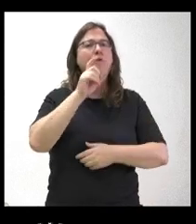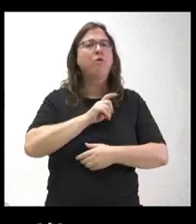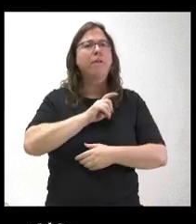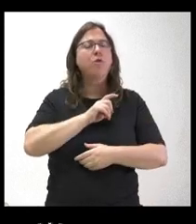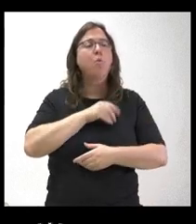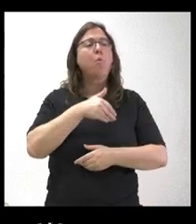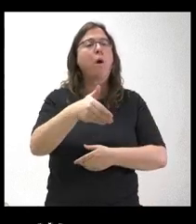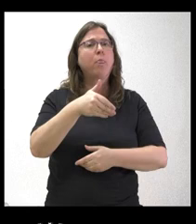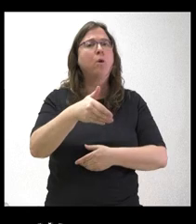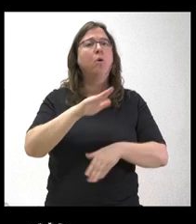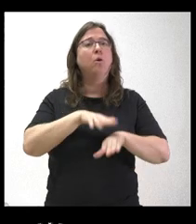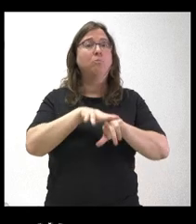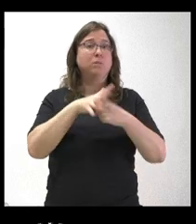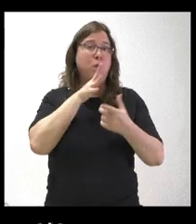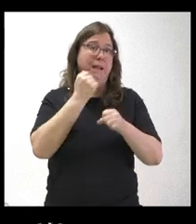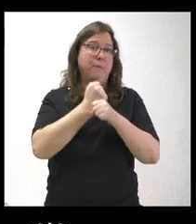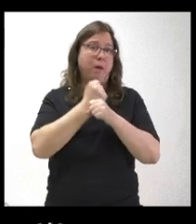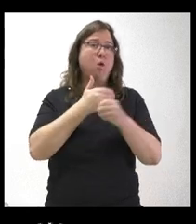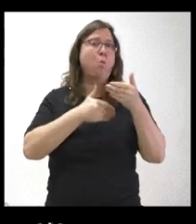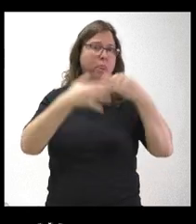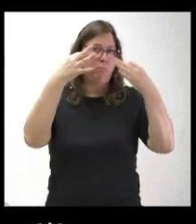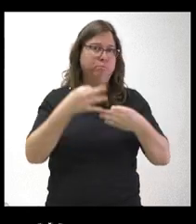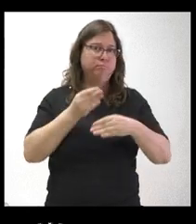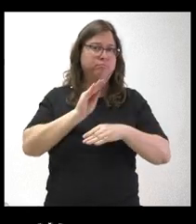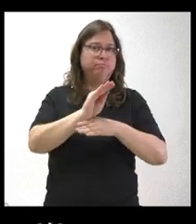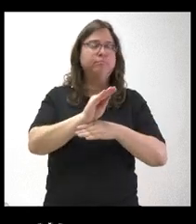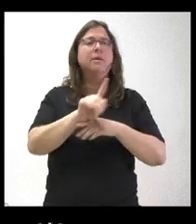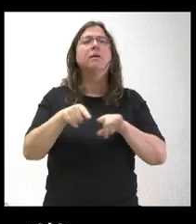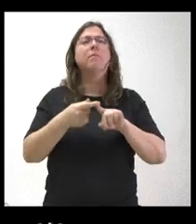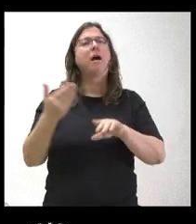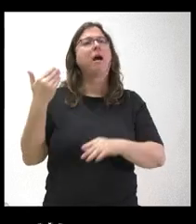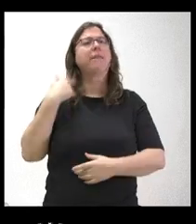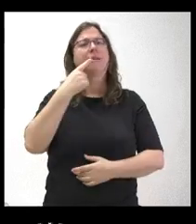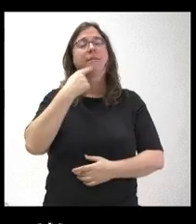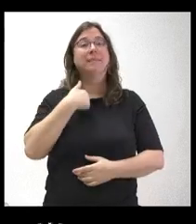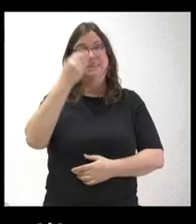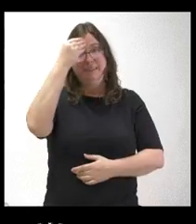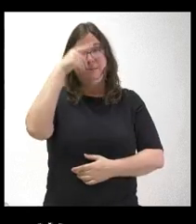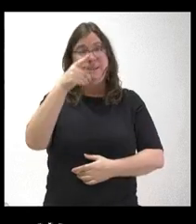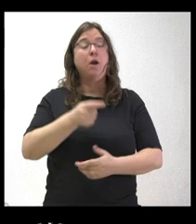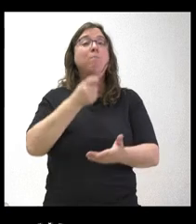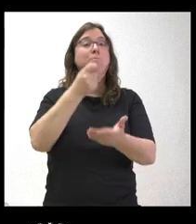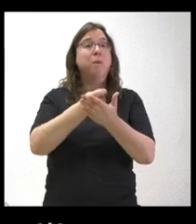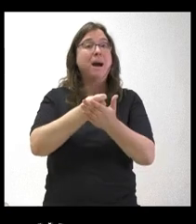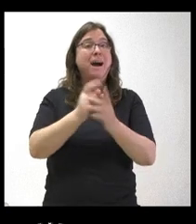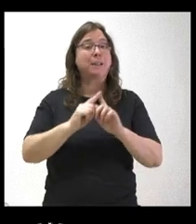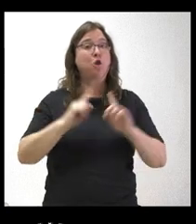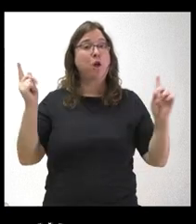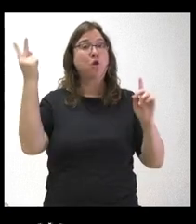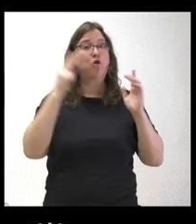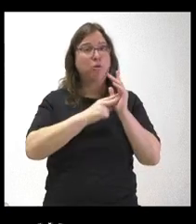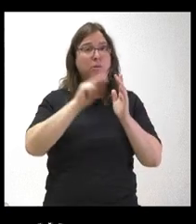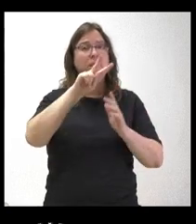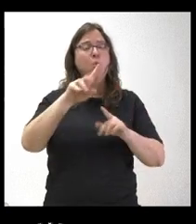la situación en la que se encuentran los trabajadores. Y, como ha dicho antes, si cree que con ello van a poderse pagar las nóminas de todo el año 2024.